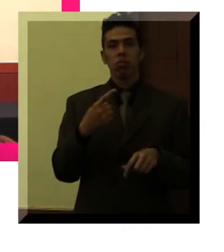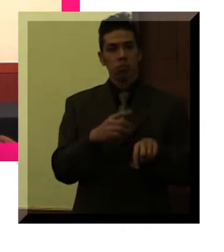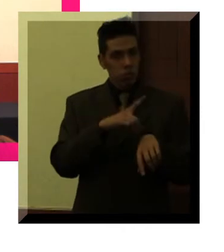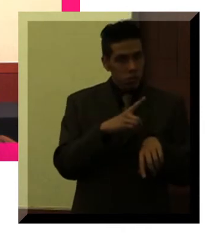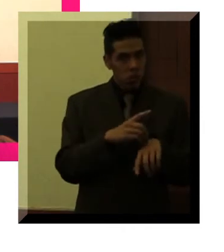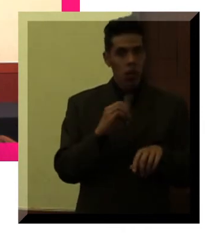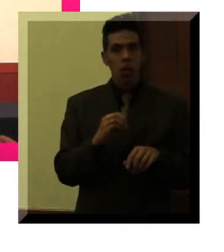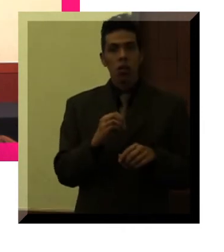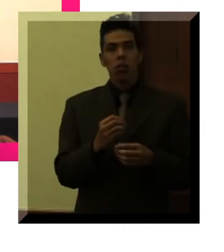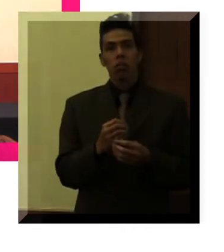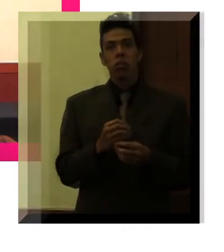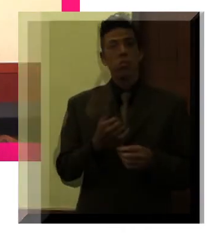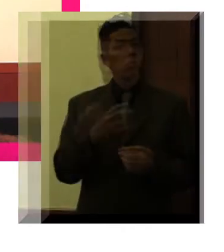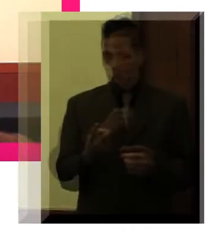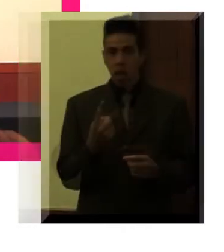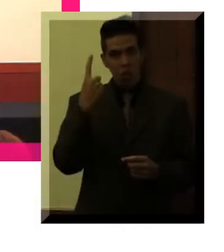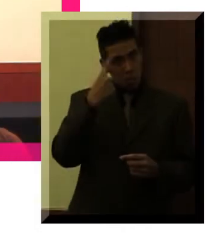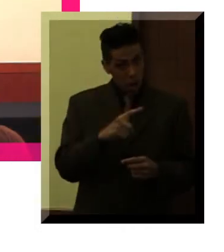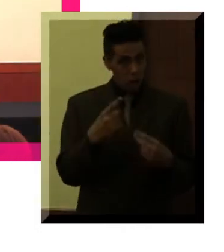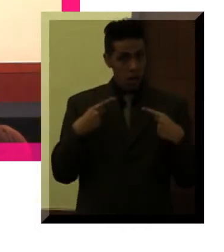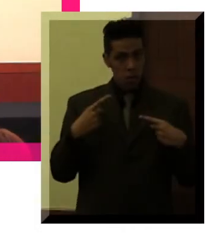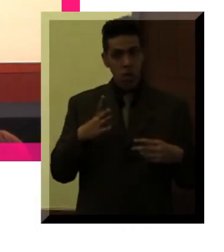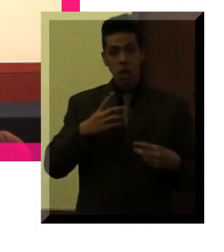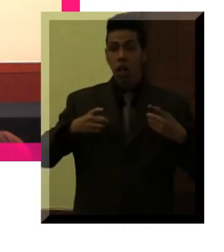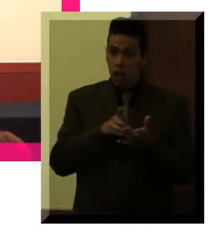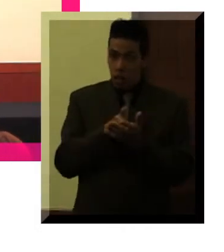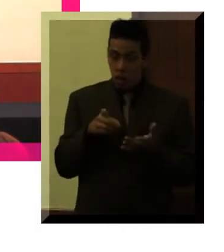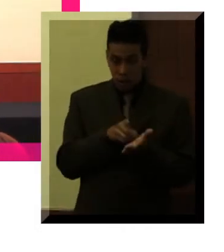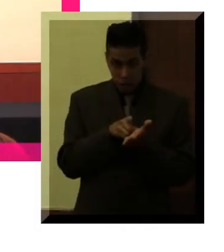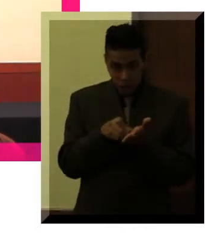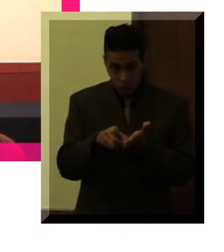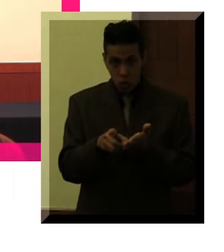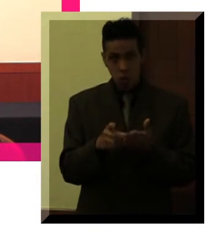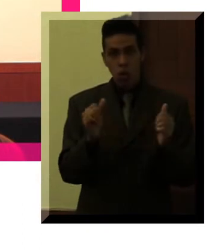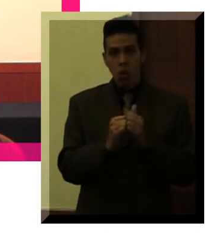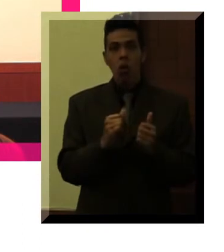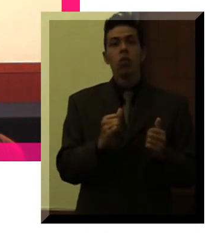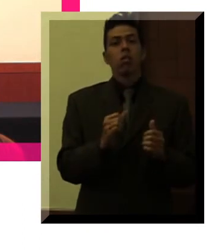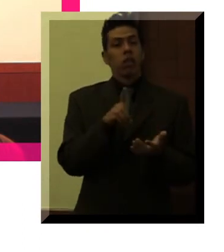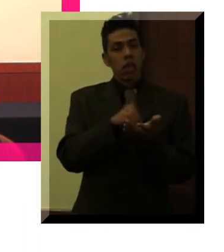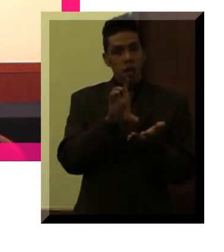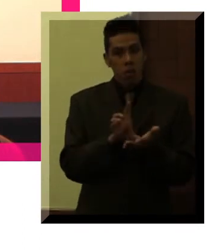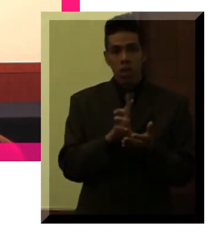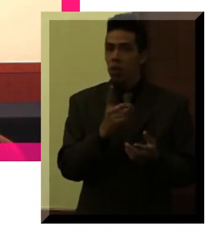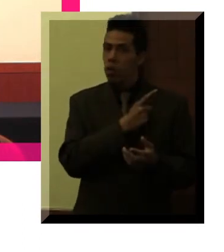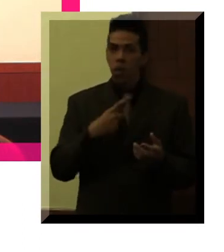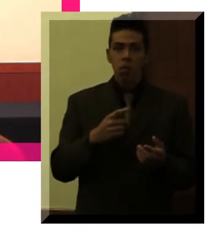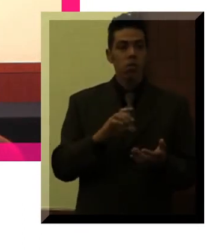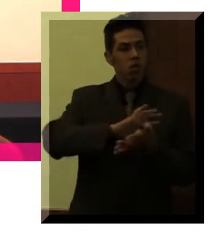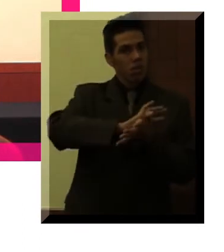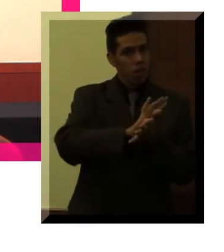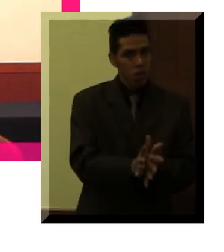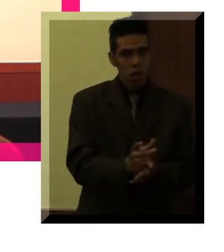marco médico asistencialista. Que para aplicar los derechos de personas con discapacidad, el derecho de no discriminación, no